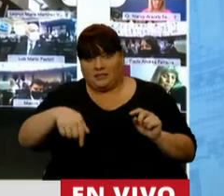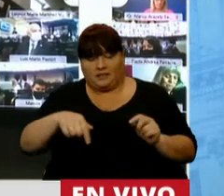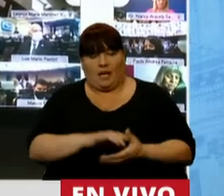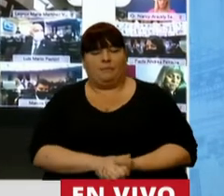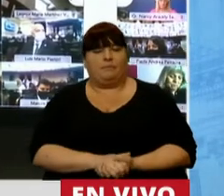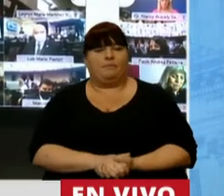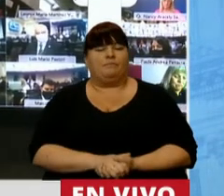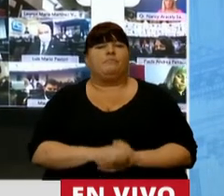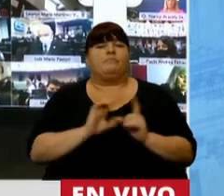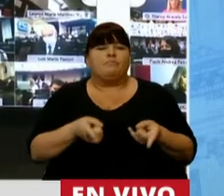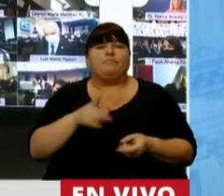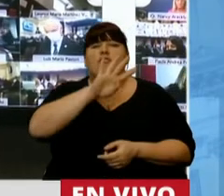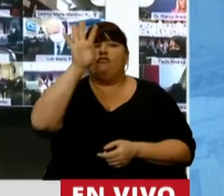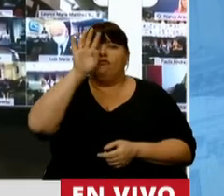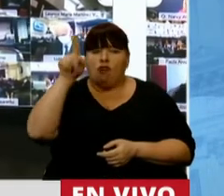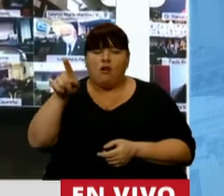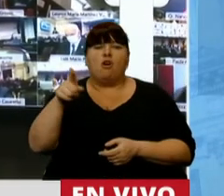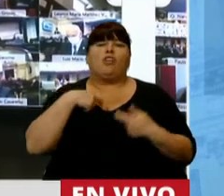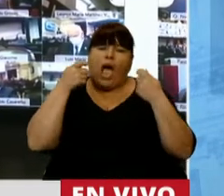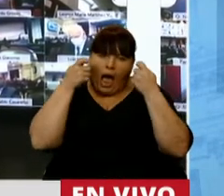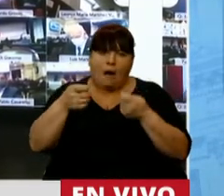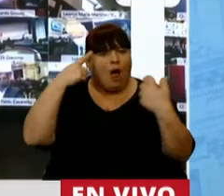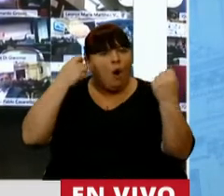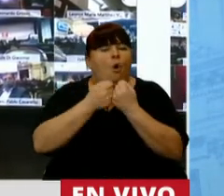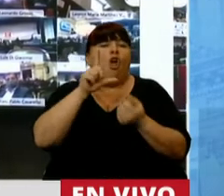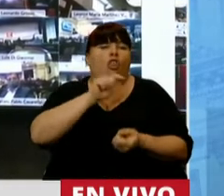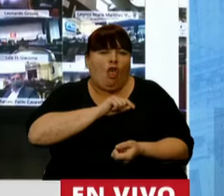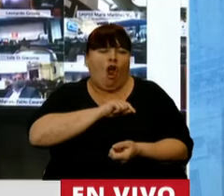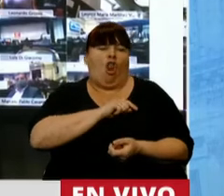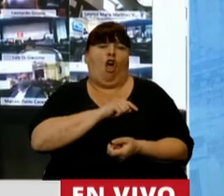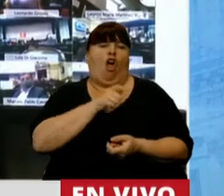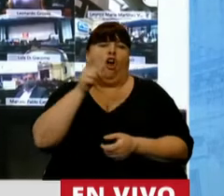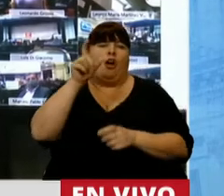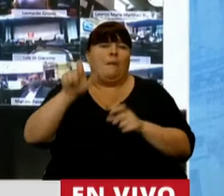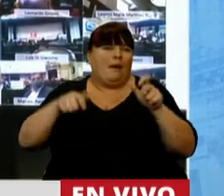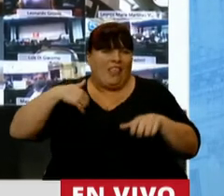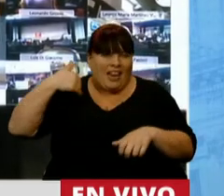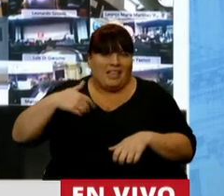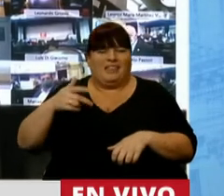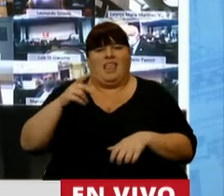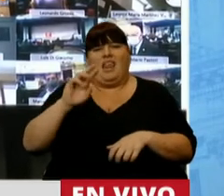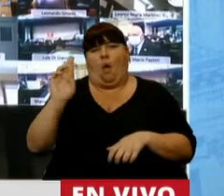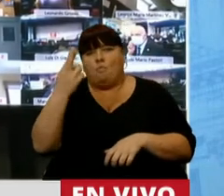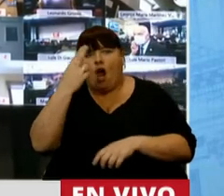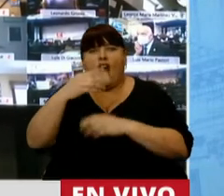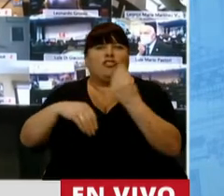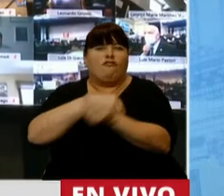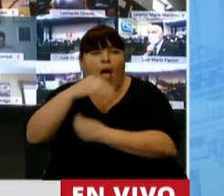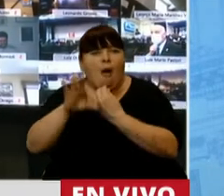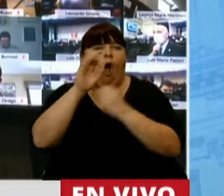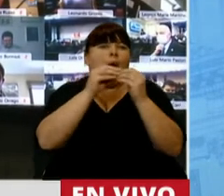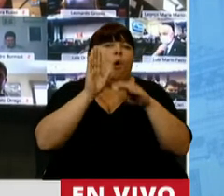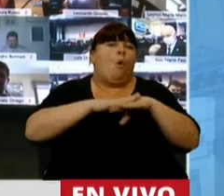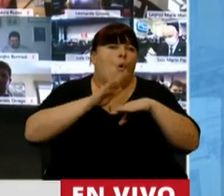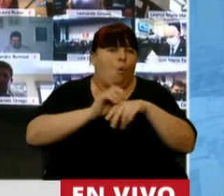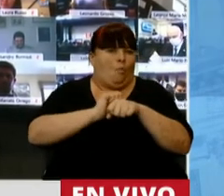No obstante, desde Formosa abrazamos y compartimos el dolor de todos aquellos compatriotas que han sufrido la pérdida de familiares y amigos